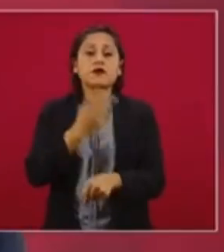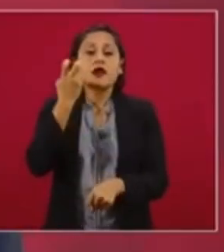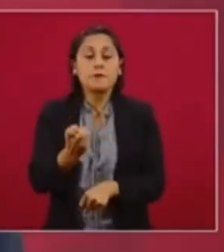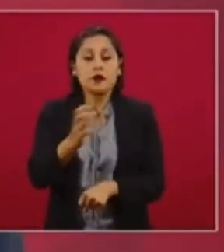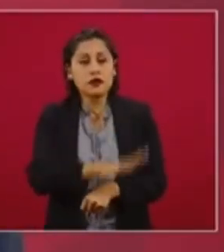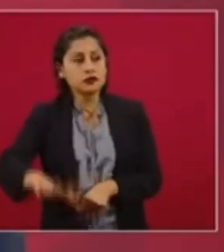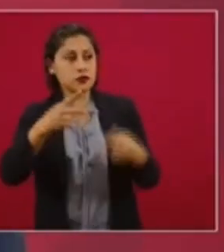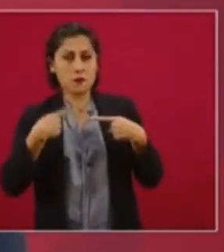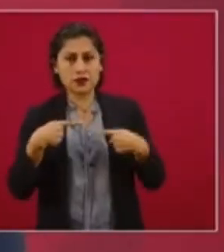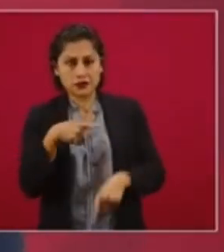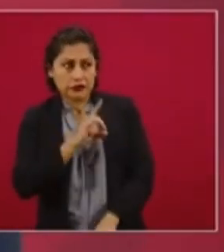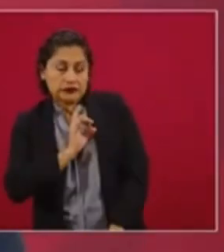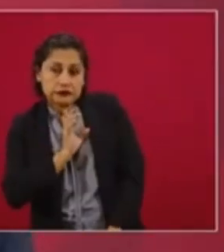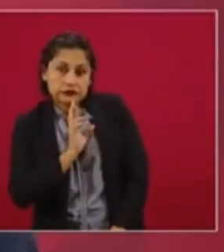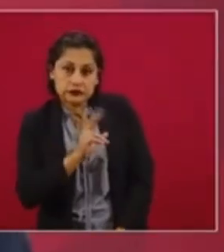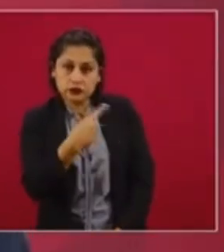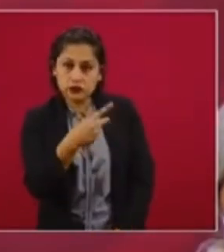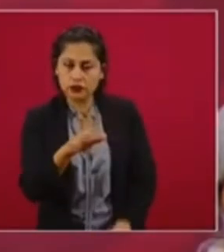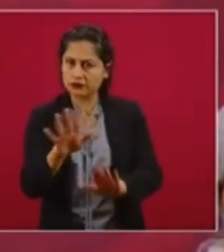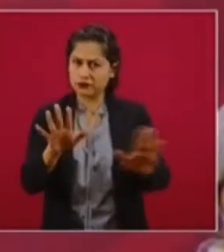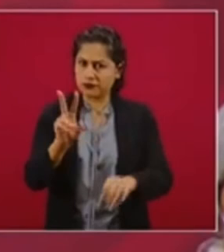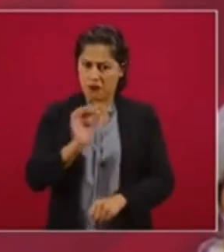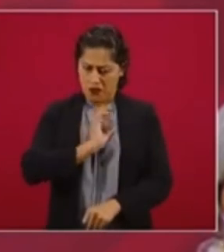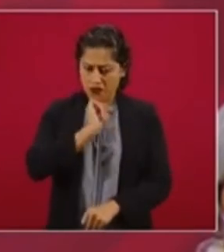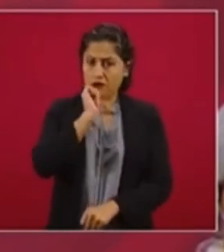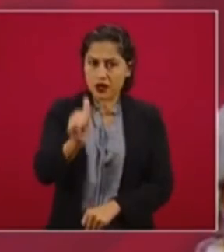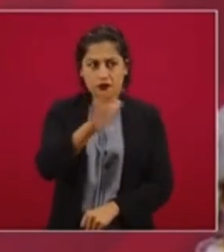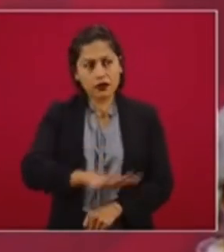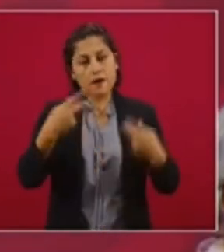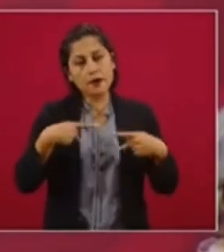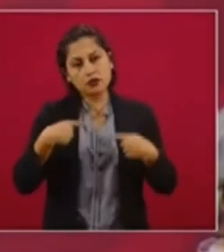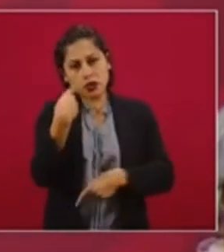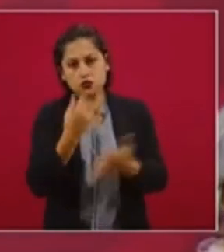un país la democracia es el pueblo el que decide, el pueblo el que manda claro